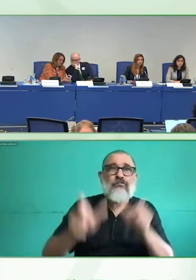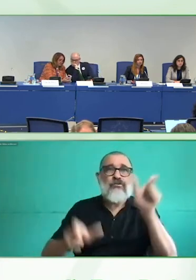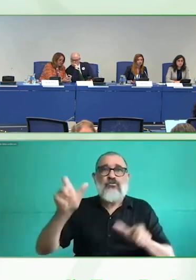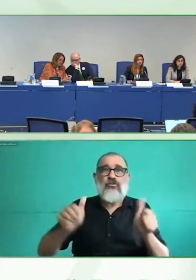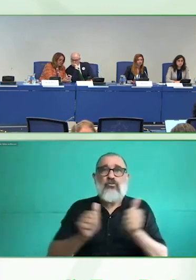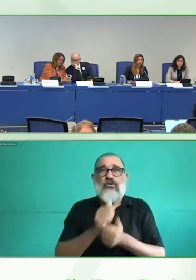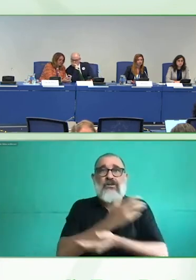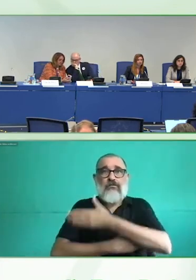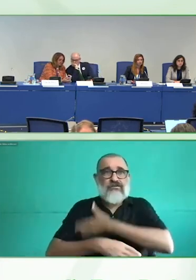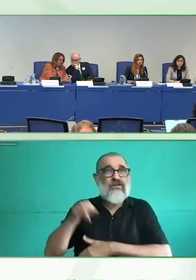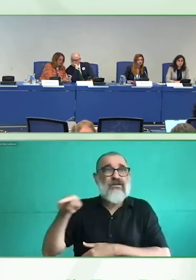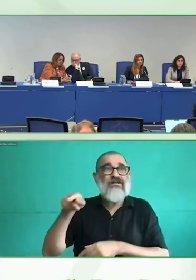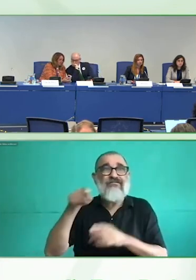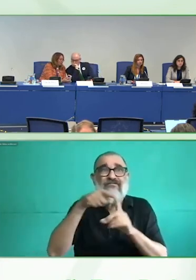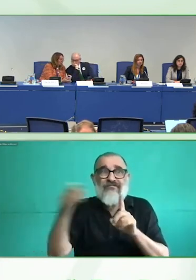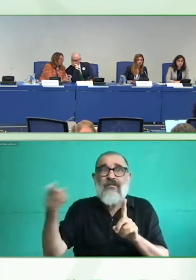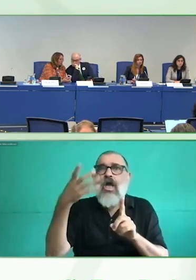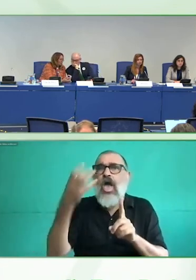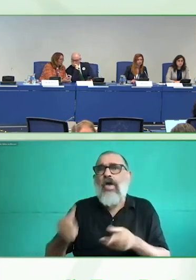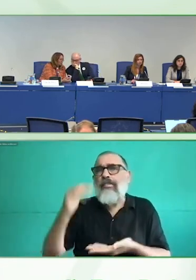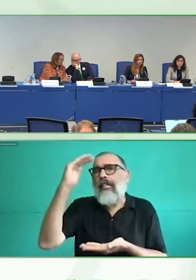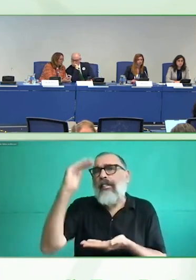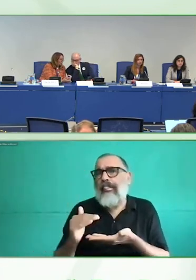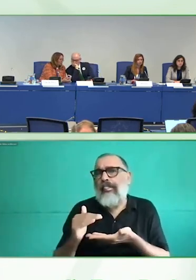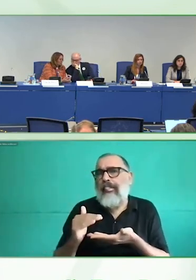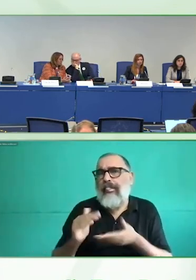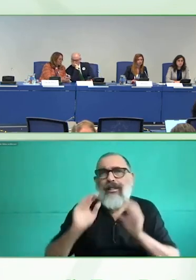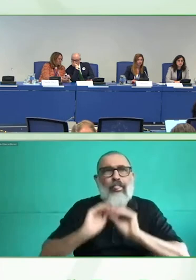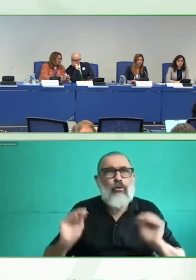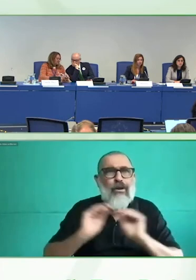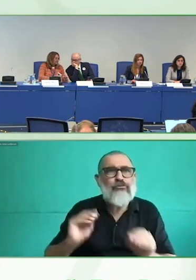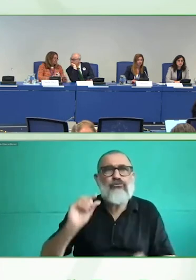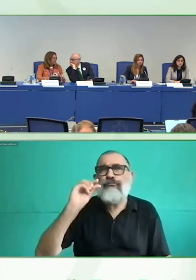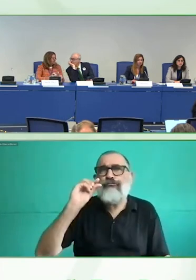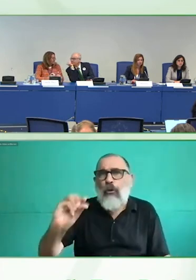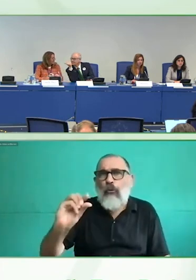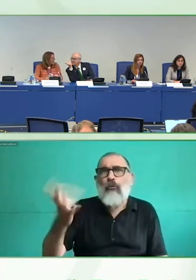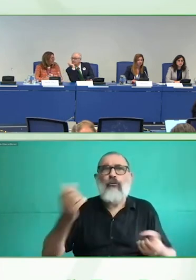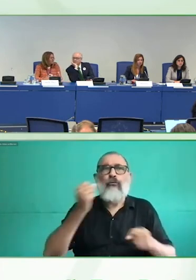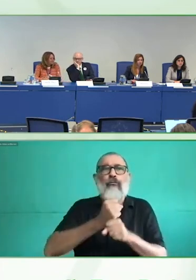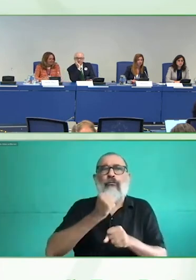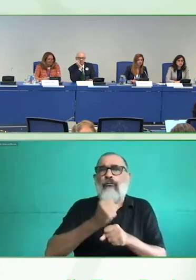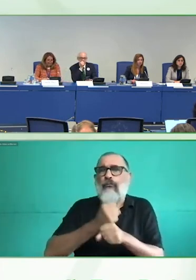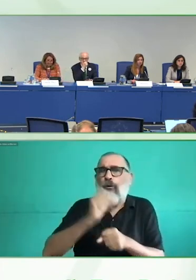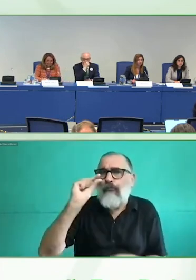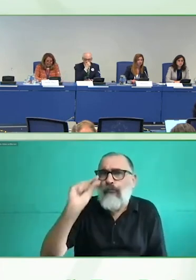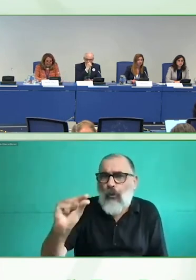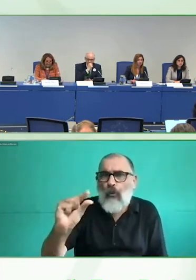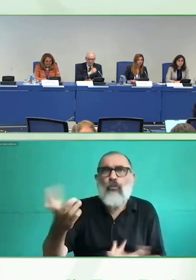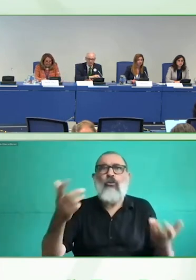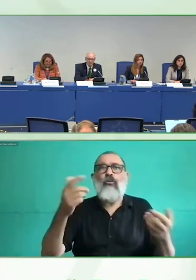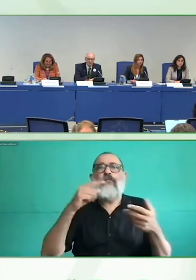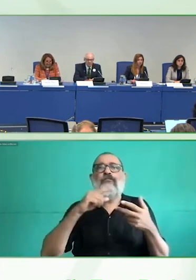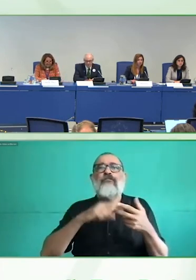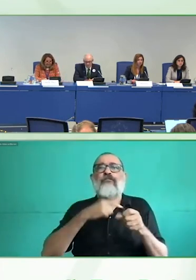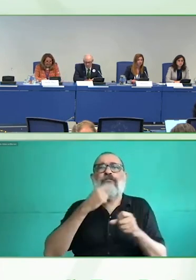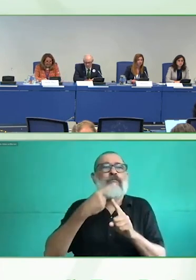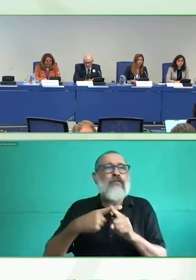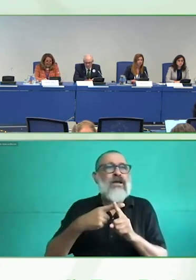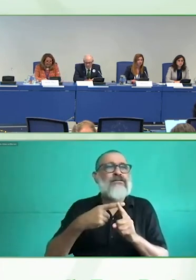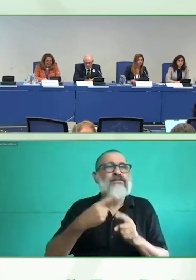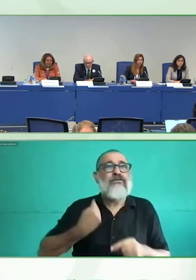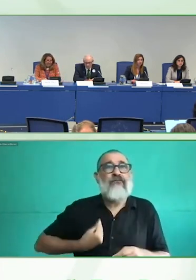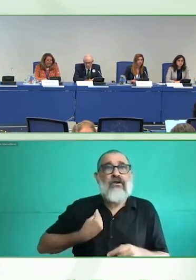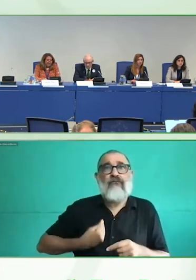Tomando esto en cuenta, es clave promover iniciativas y medidas que eliminen estas barreras, con el fin de garantizar que este colectivo pueda